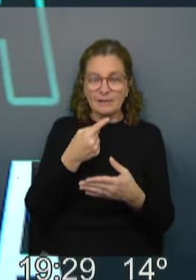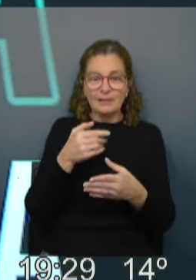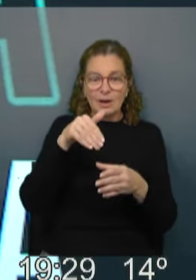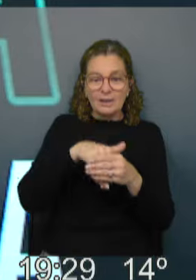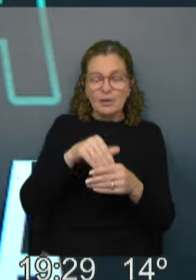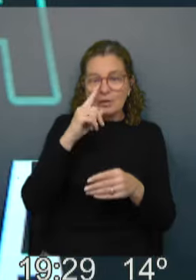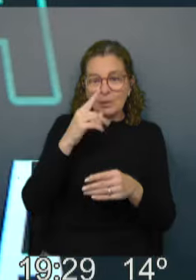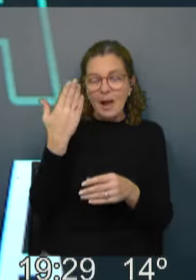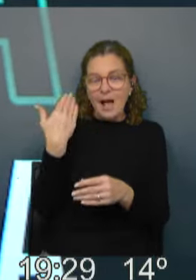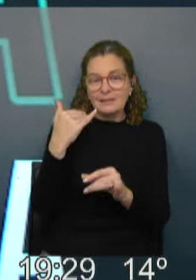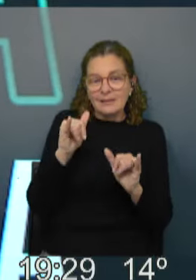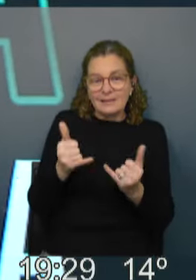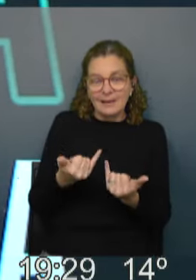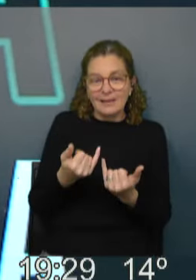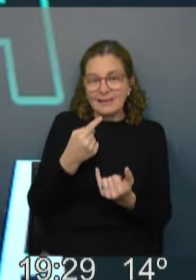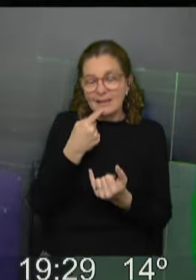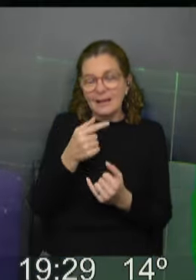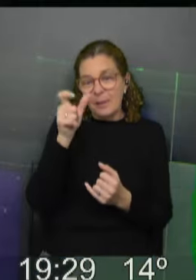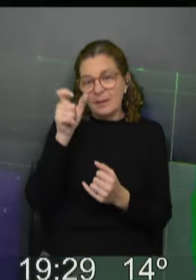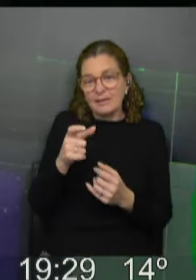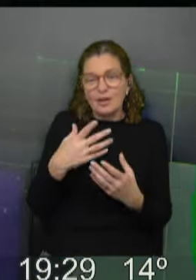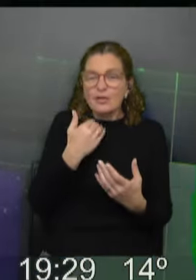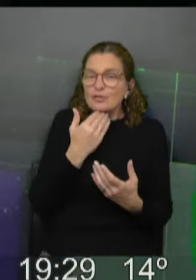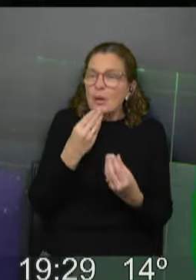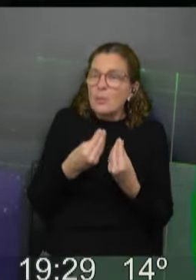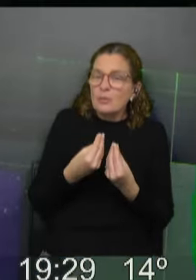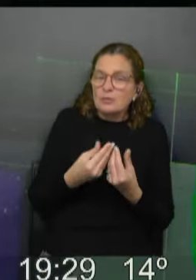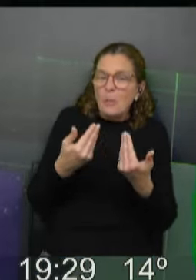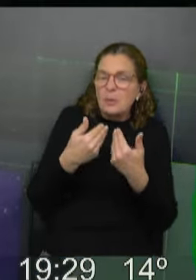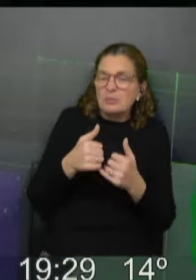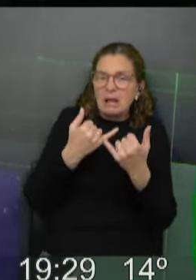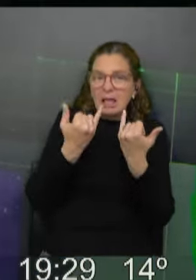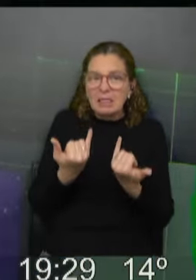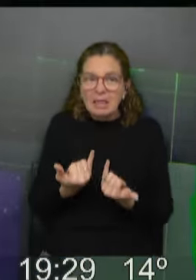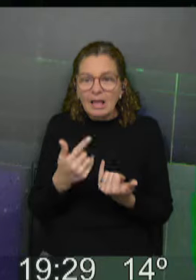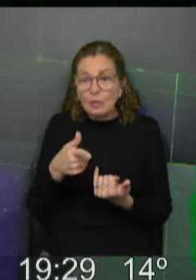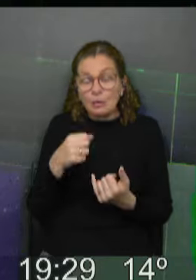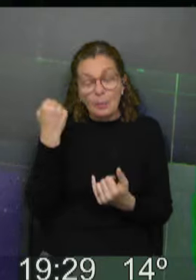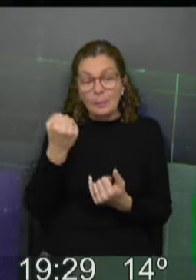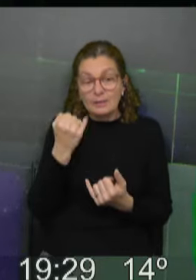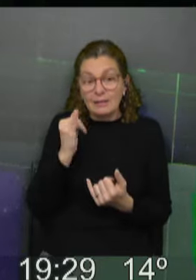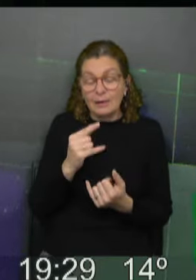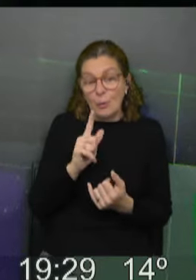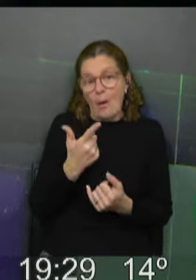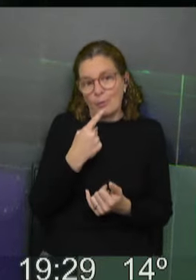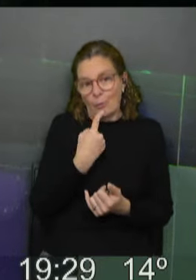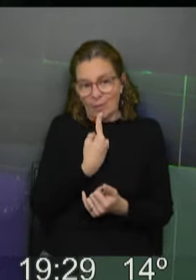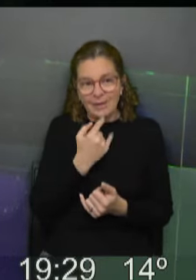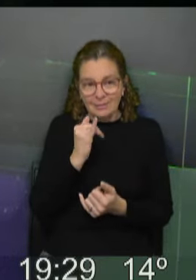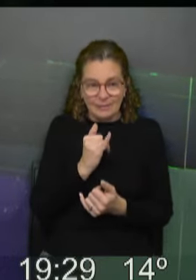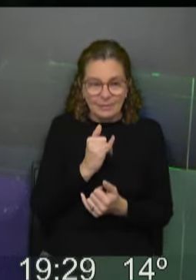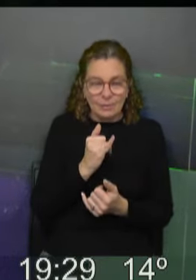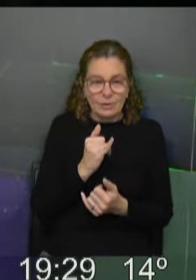internas anteriores. Recién decían, la gente no está muy empapada, preguntan qué día es, todo eso pesa, obviamente. No, sin dudas. Es que cuando